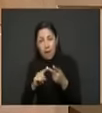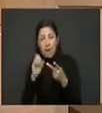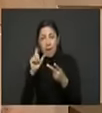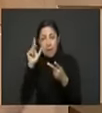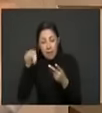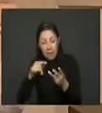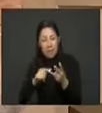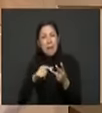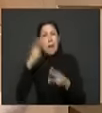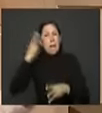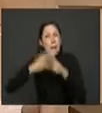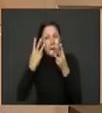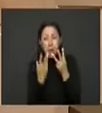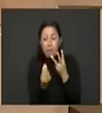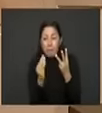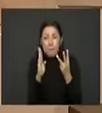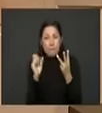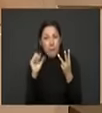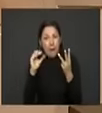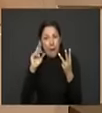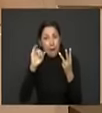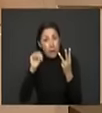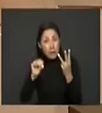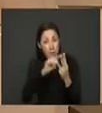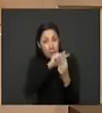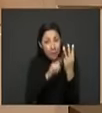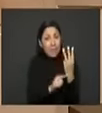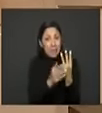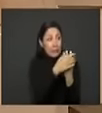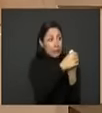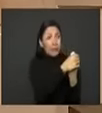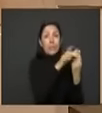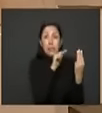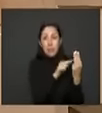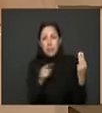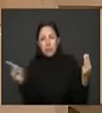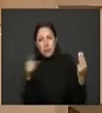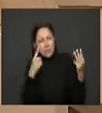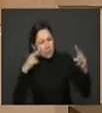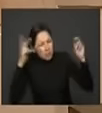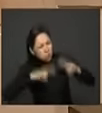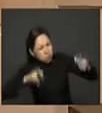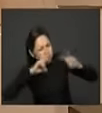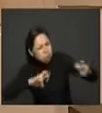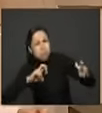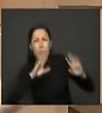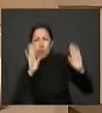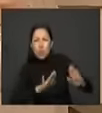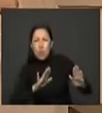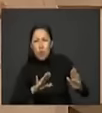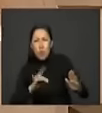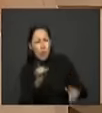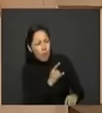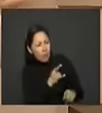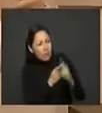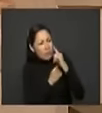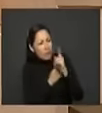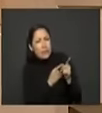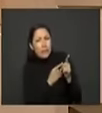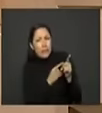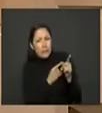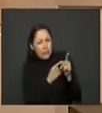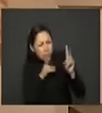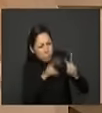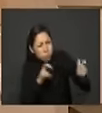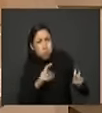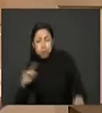de las grandes perplejidades que la academia ha descubierto y que quiero señalar en este debate es que a lo largo de los